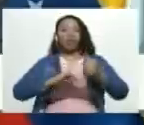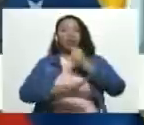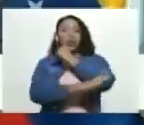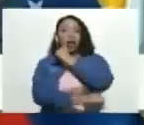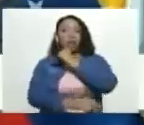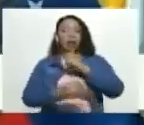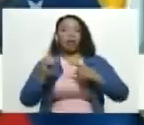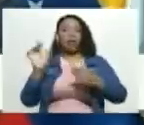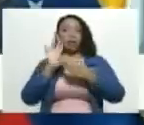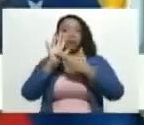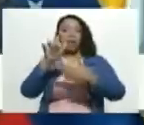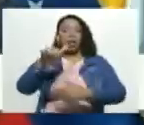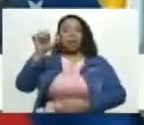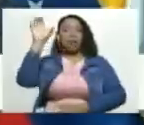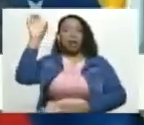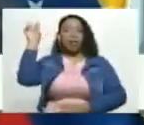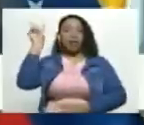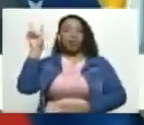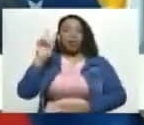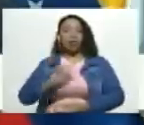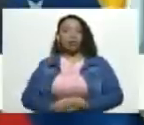de la nación venezolana